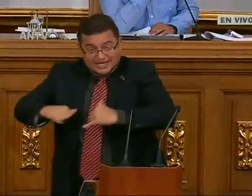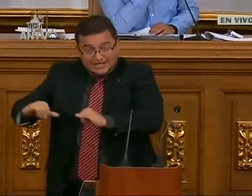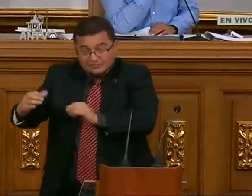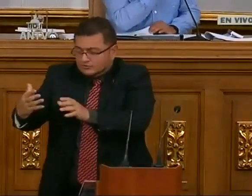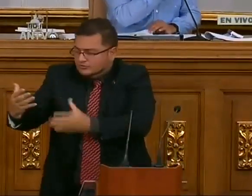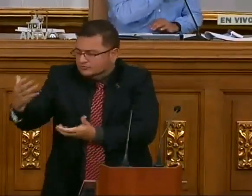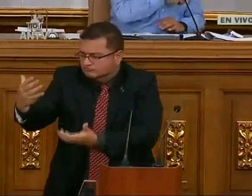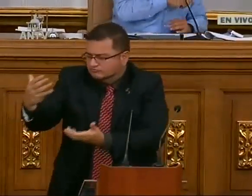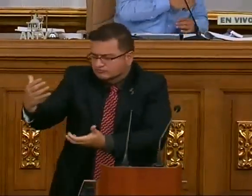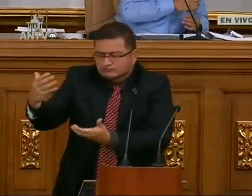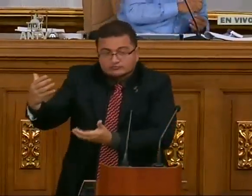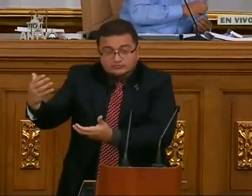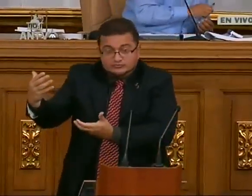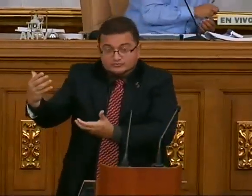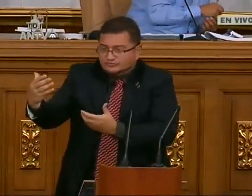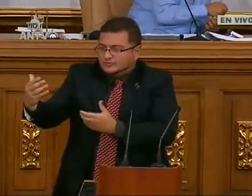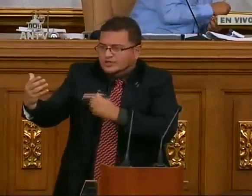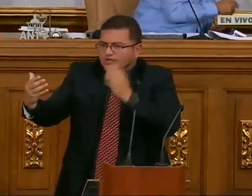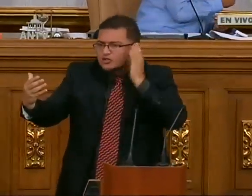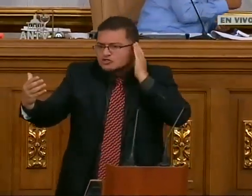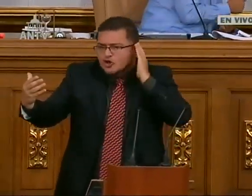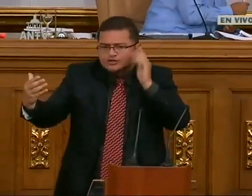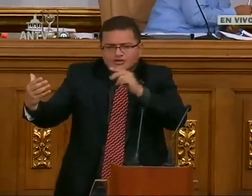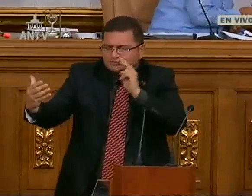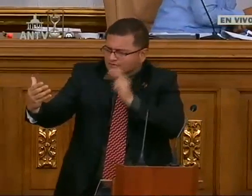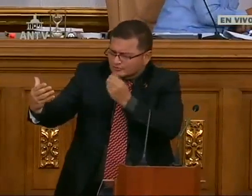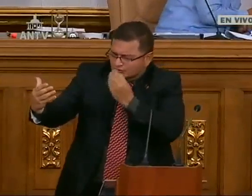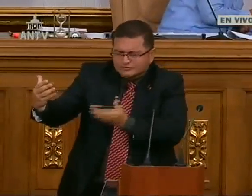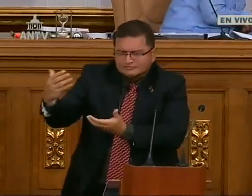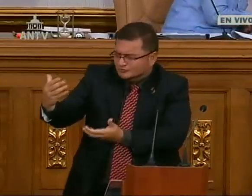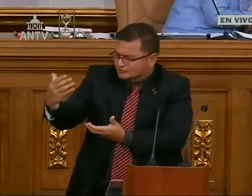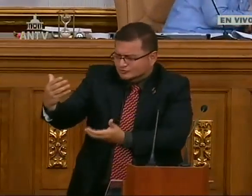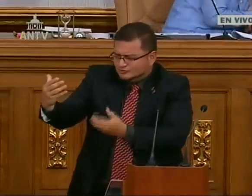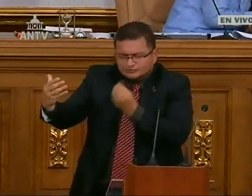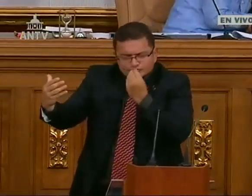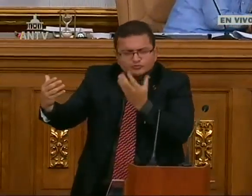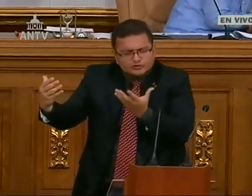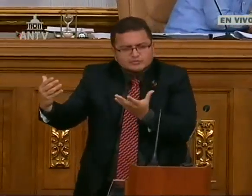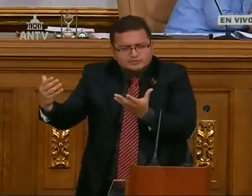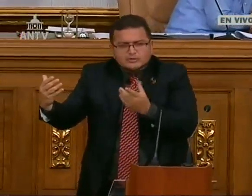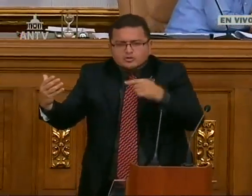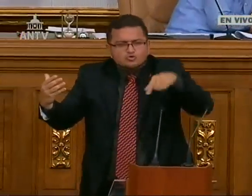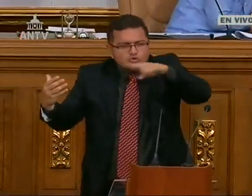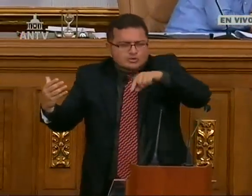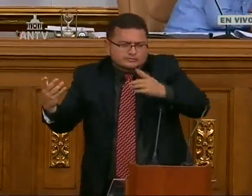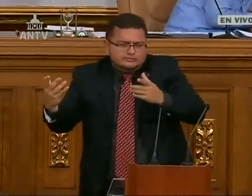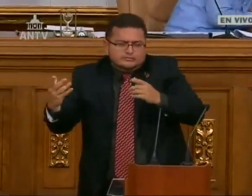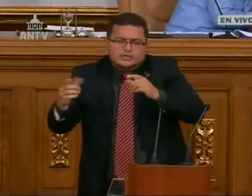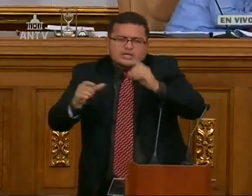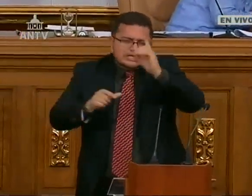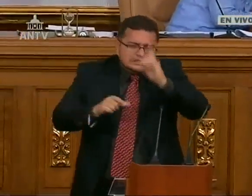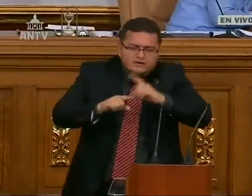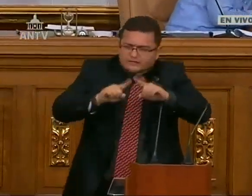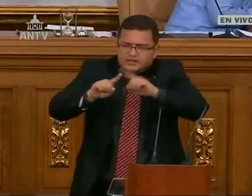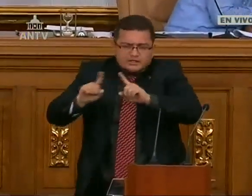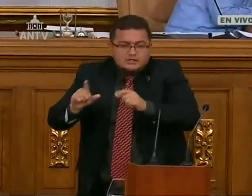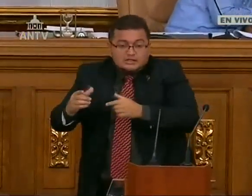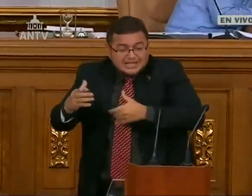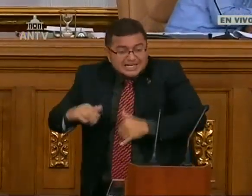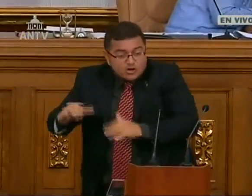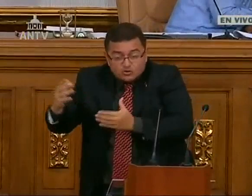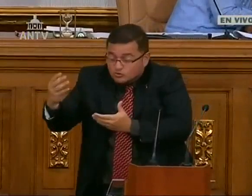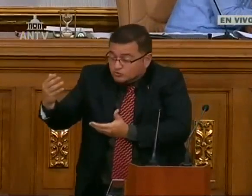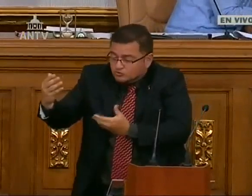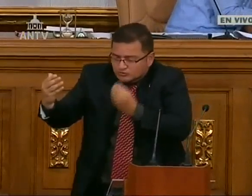Por ejemplo, mi hijo, desde bebé, él sabía que yo soy sordo. Y poco a poco a mi hijo yo le fui